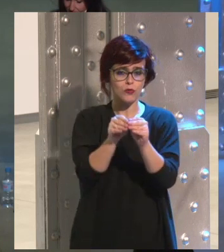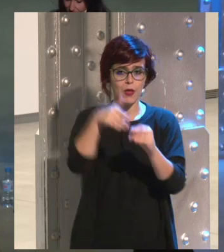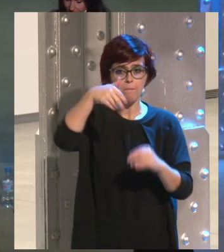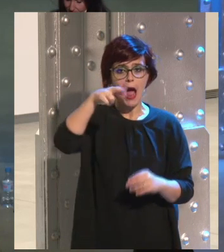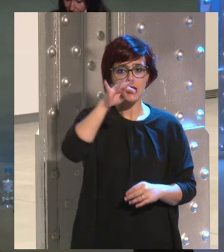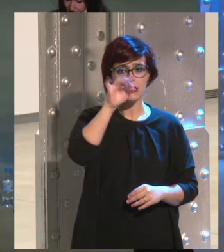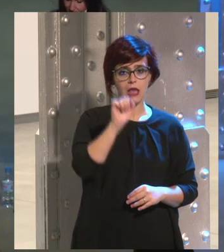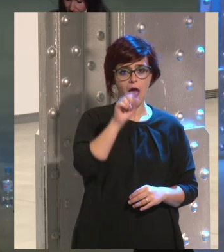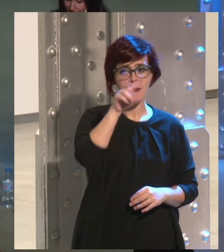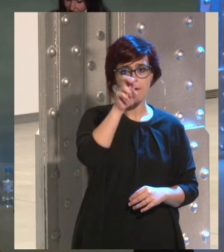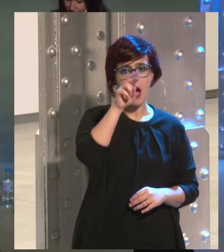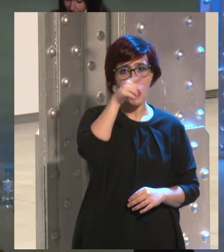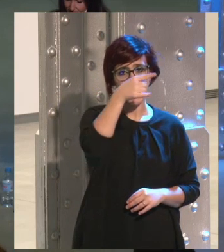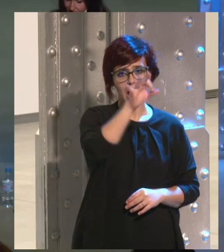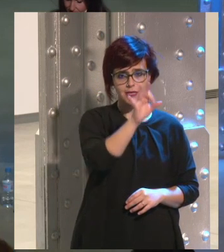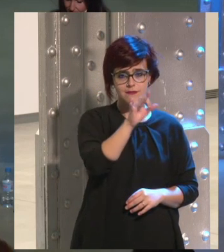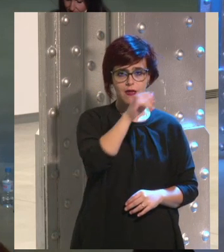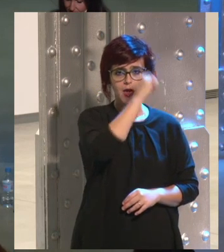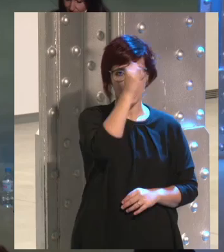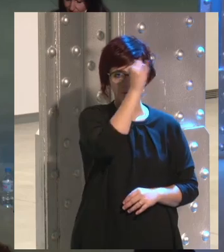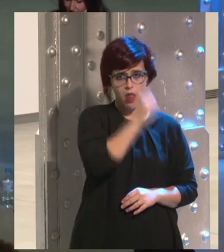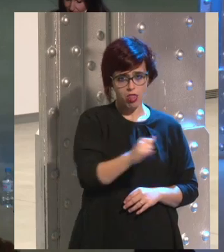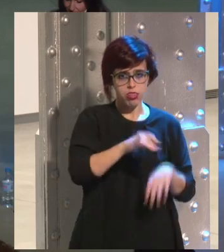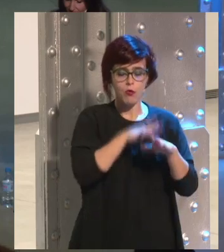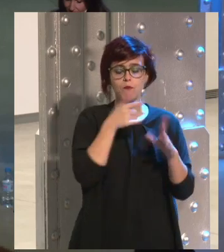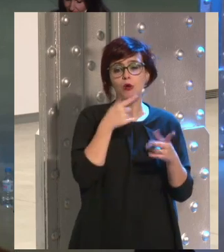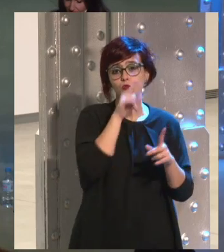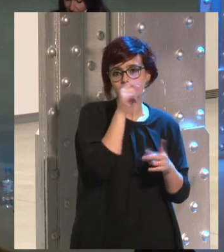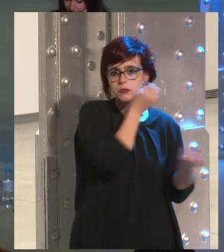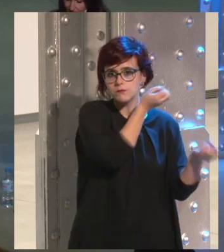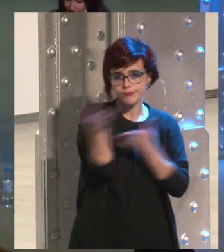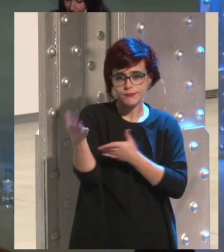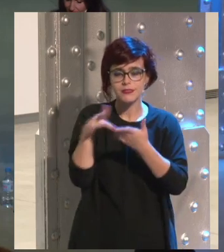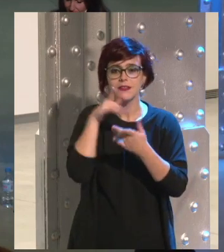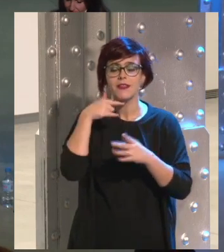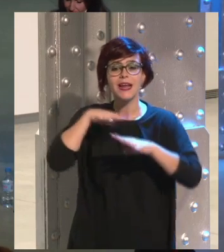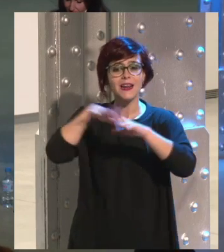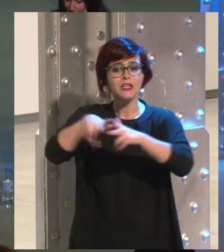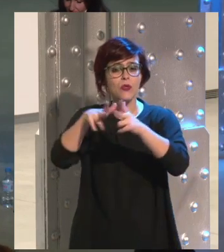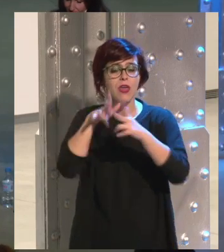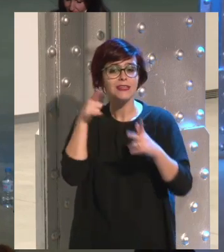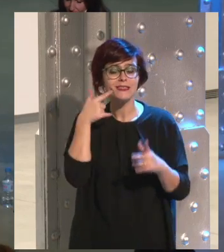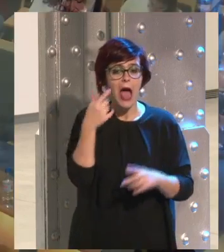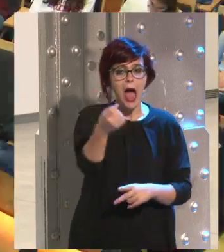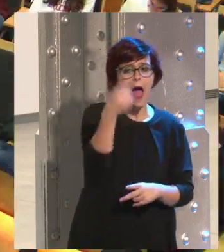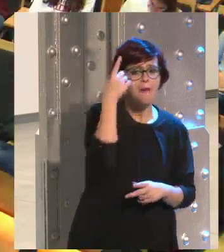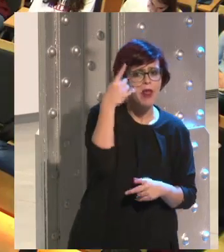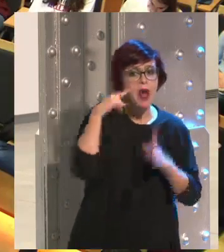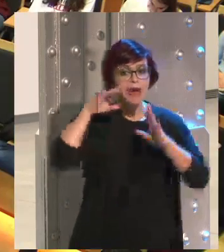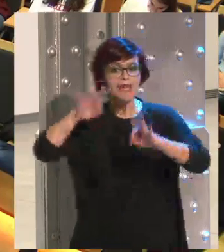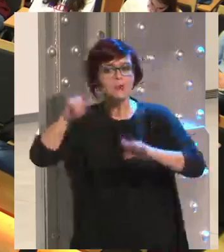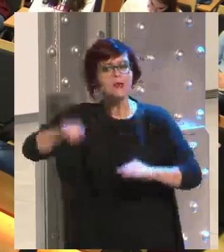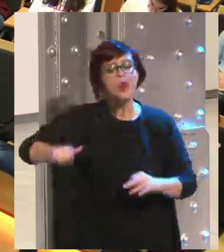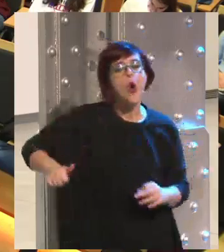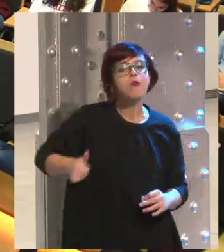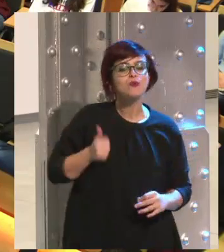Vargas Jiménez a través de las redes sociales, a través de Twitter, dice en redes sociales hay amenazas y riesgos pero también oportunidades para